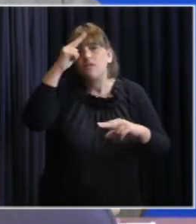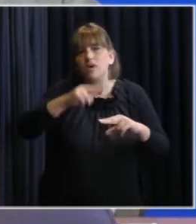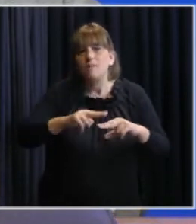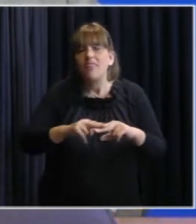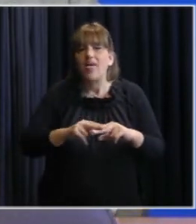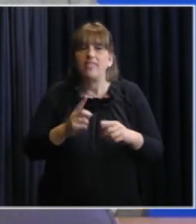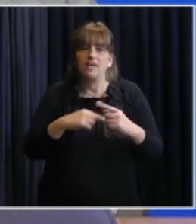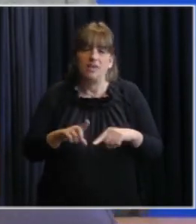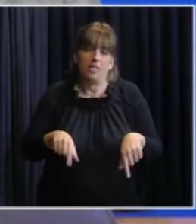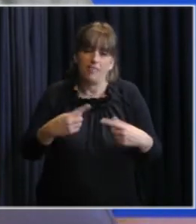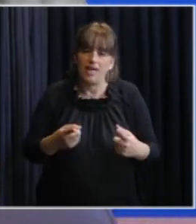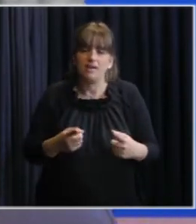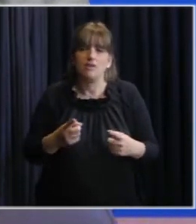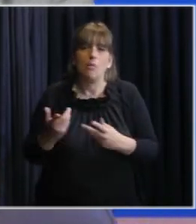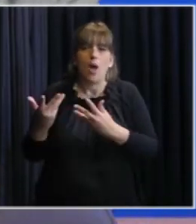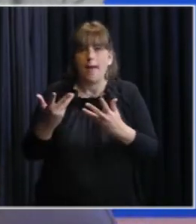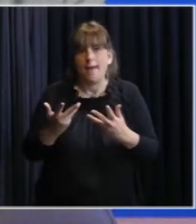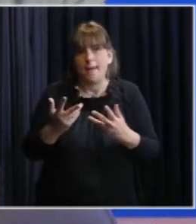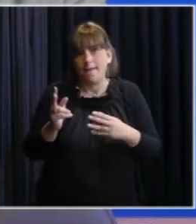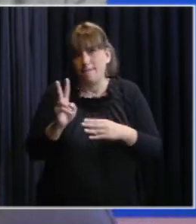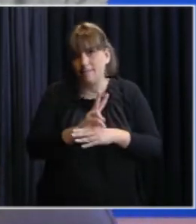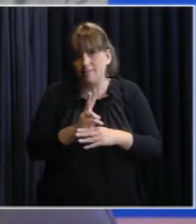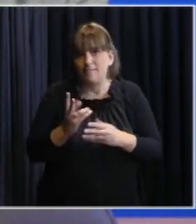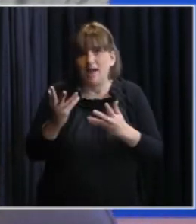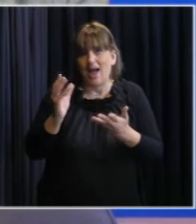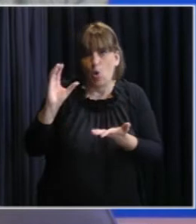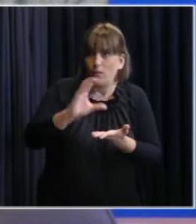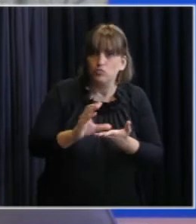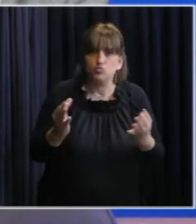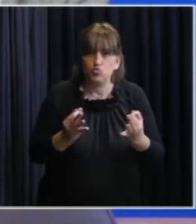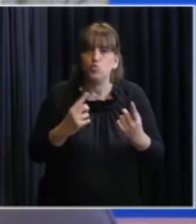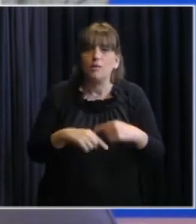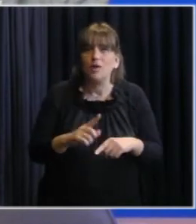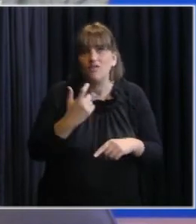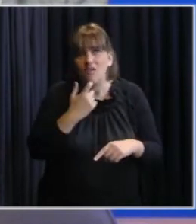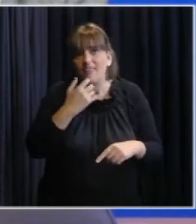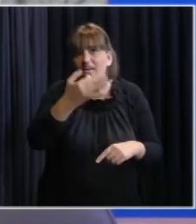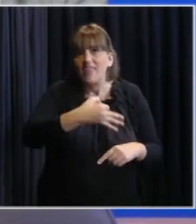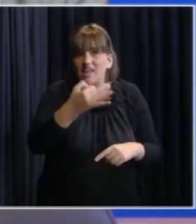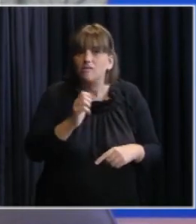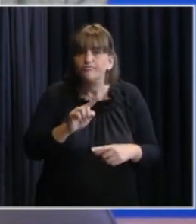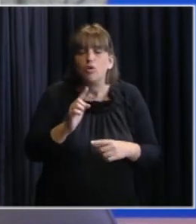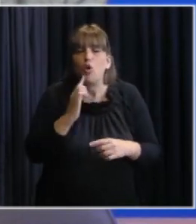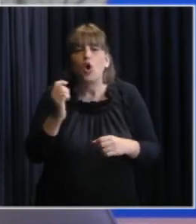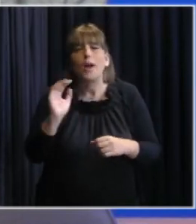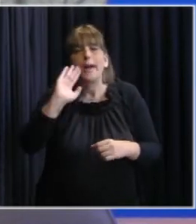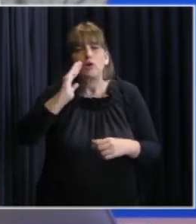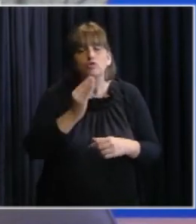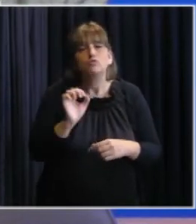cobertura correspondiente que hoy no la tienen porque no está declarada esta enfermedad como enfermedad profesional